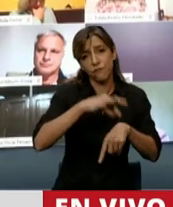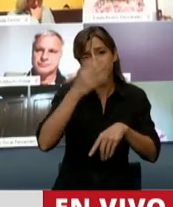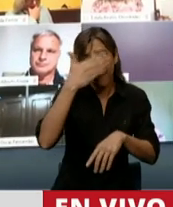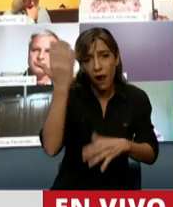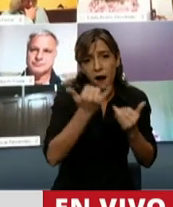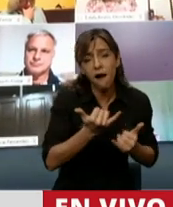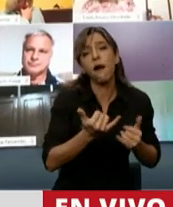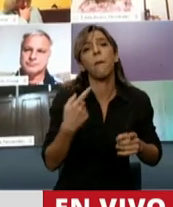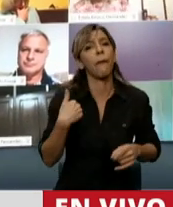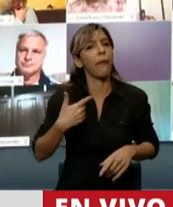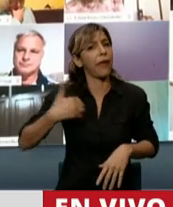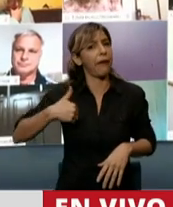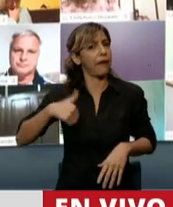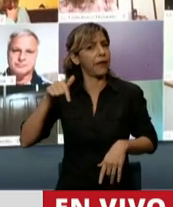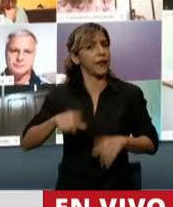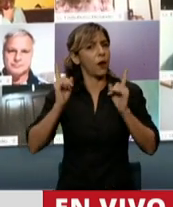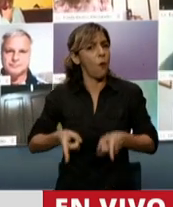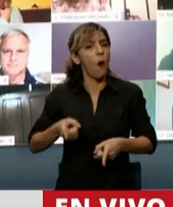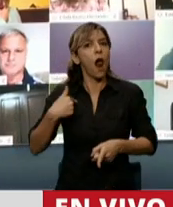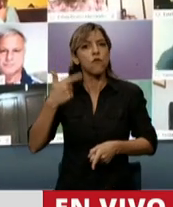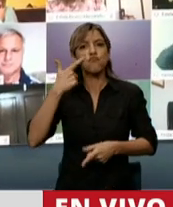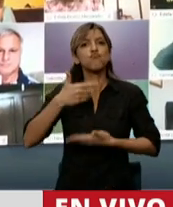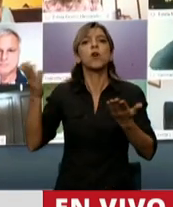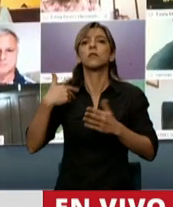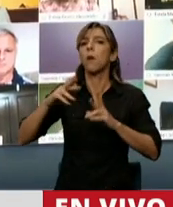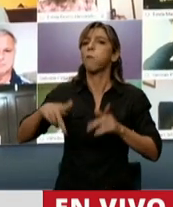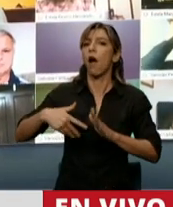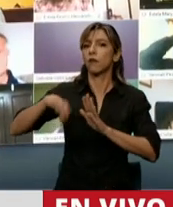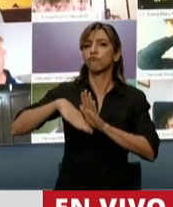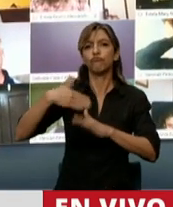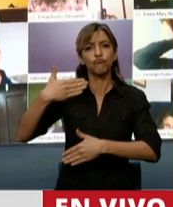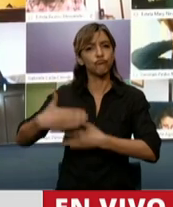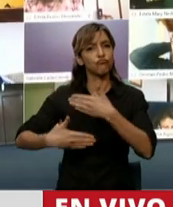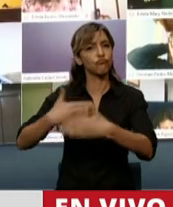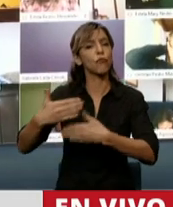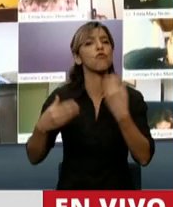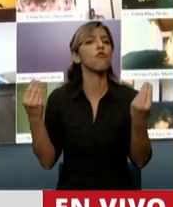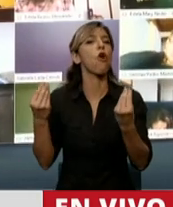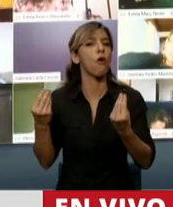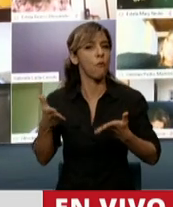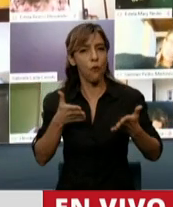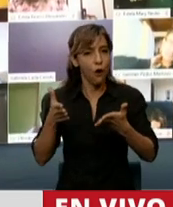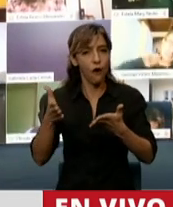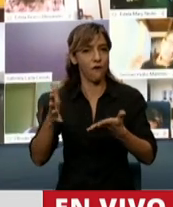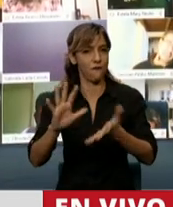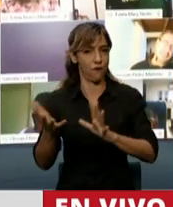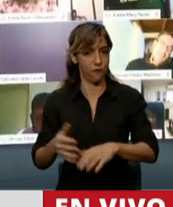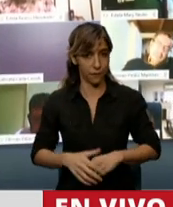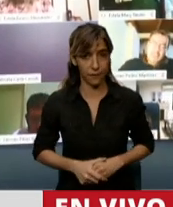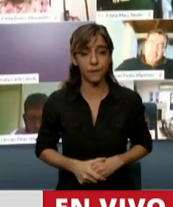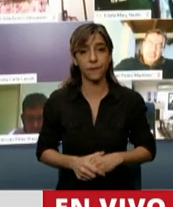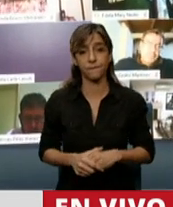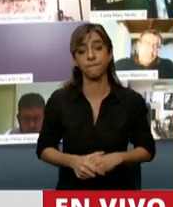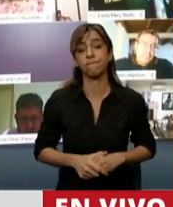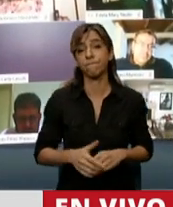marca un camino y ha marcado un camino. Queremos decirle, jefe de gabinete, que hay que seguir